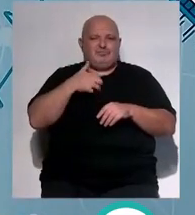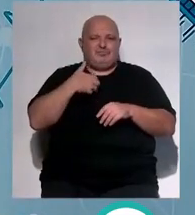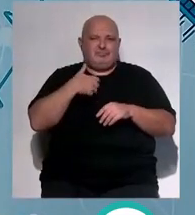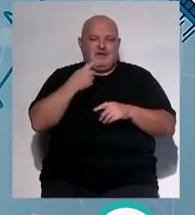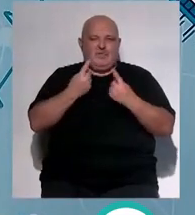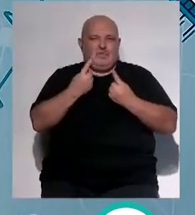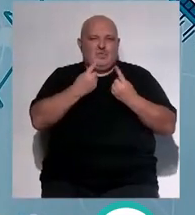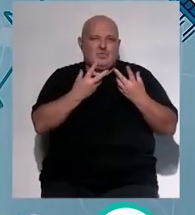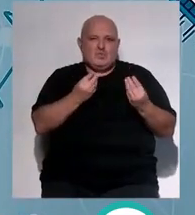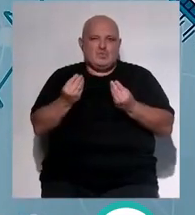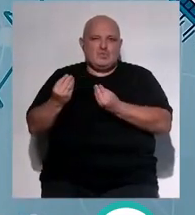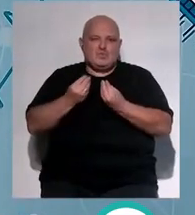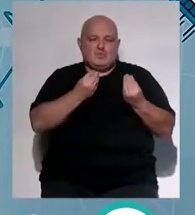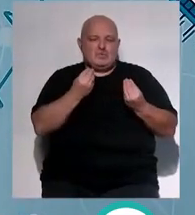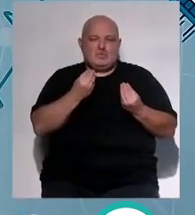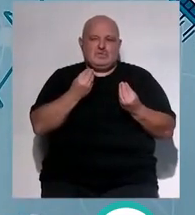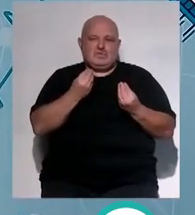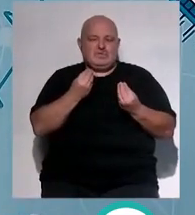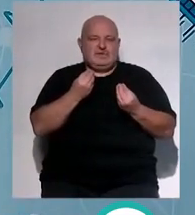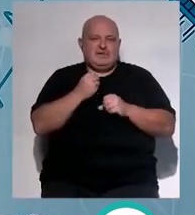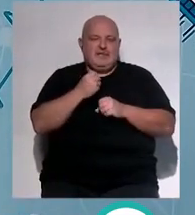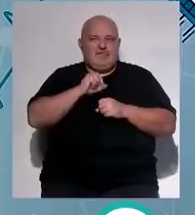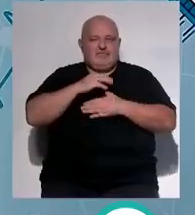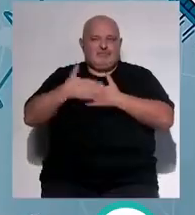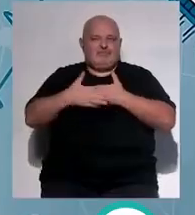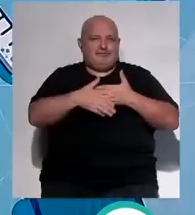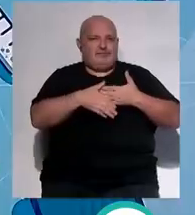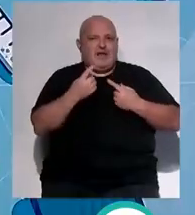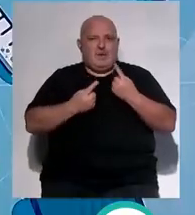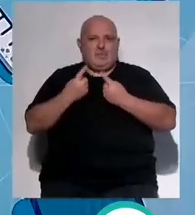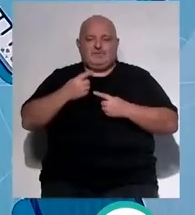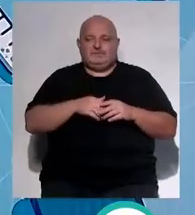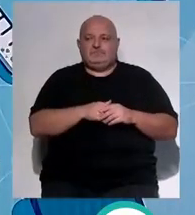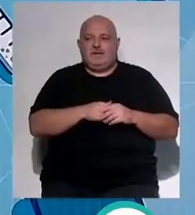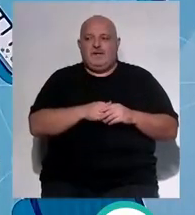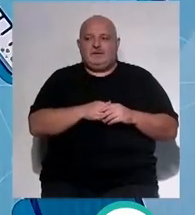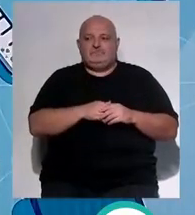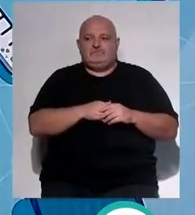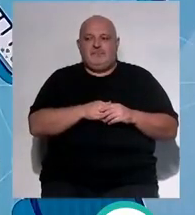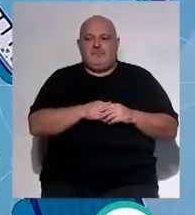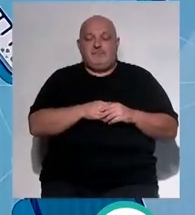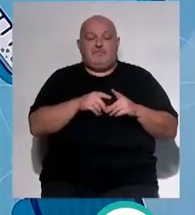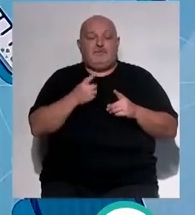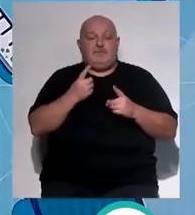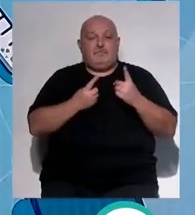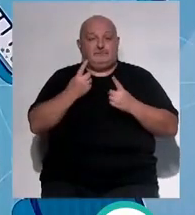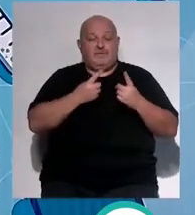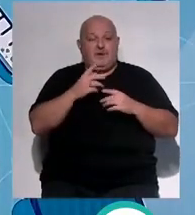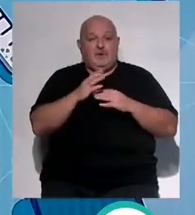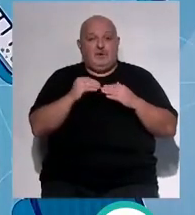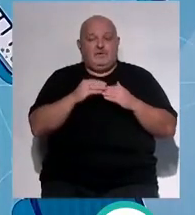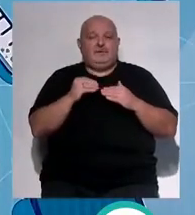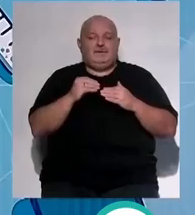para el paciente muy incapacitante incluso en algunos casos y muchos de los